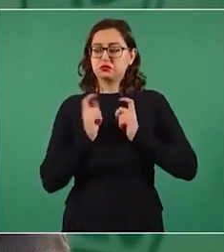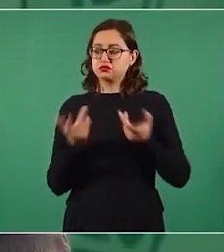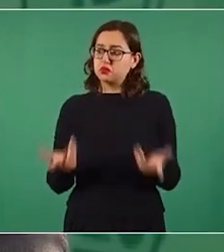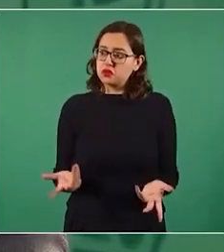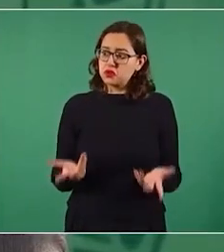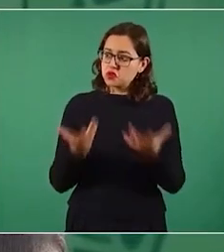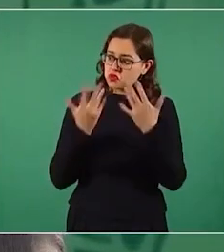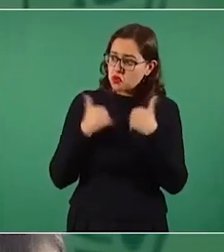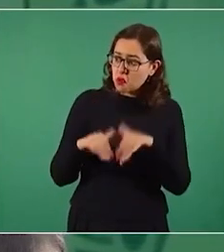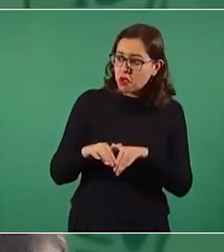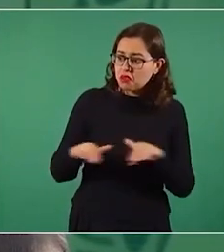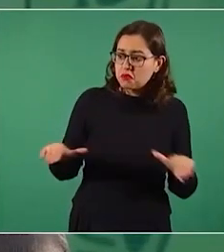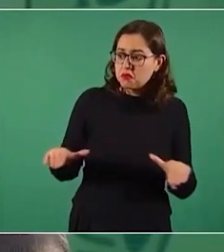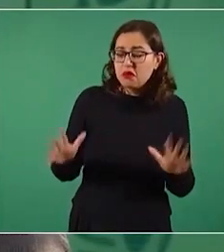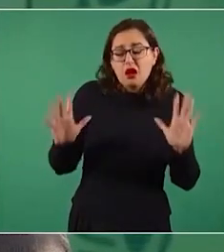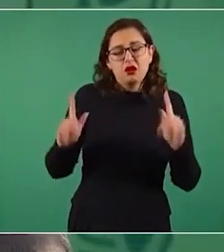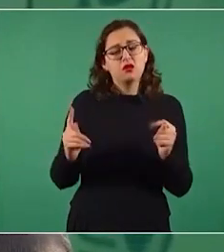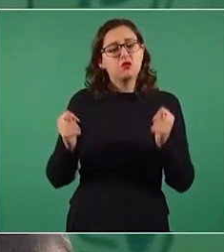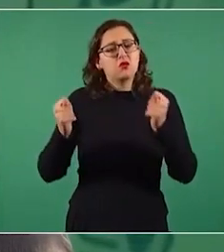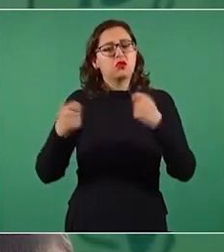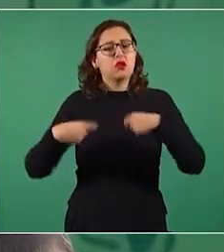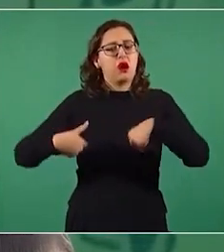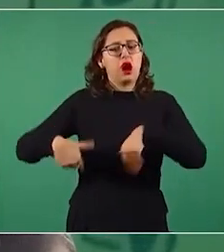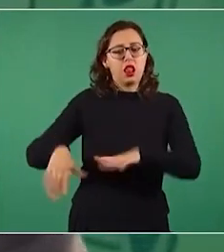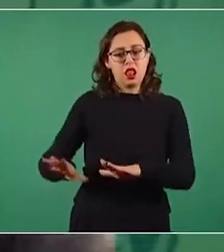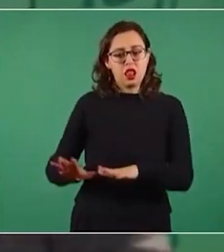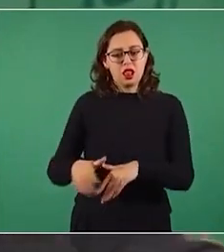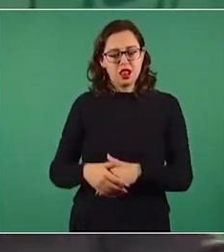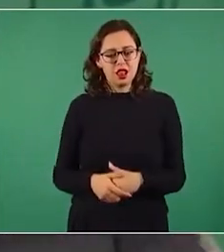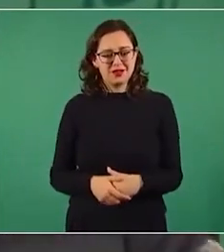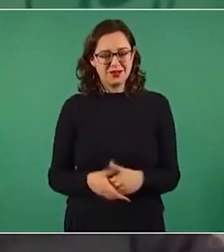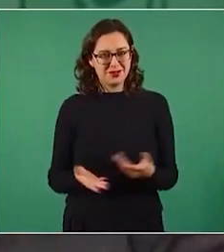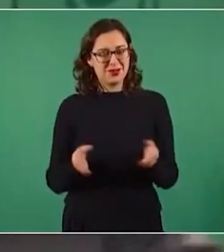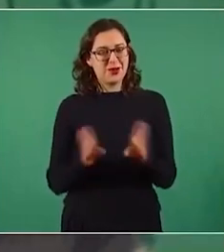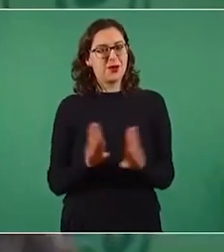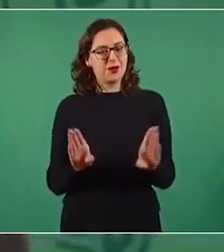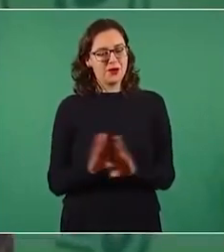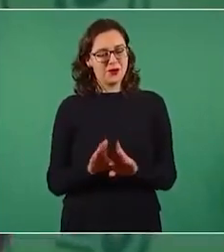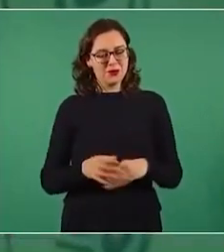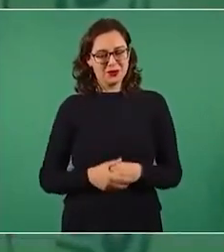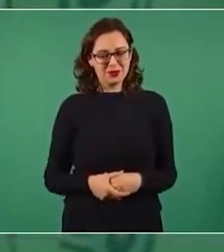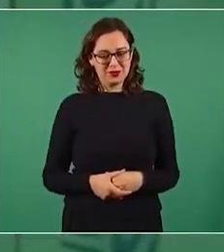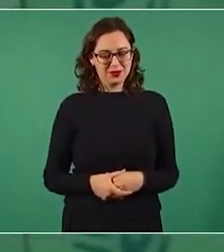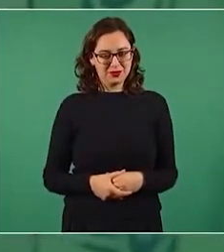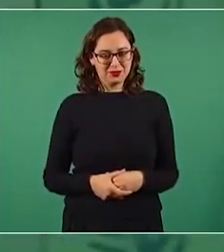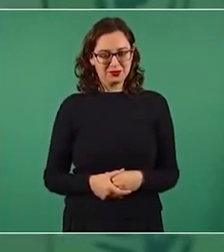Lo mismo, aceptamos que el tribunal